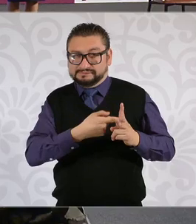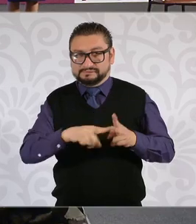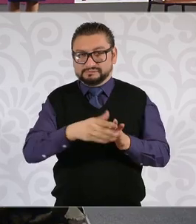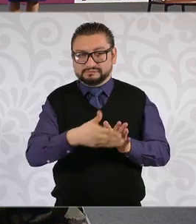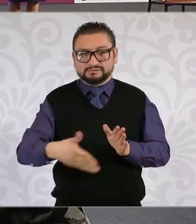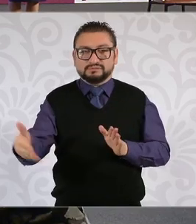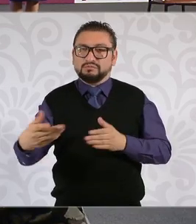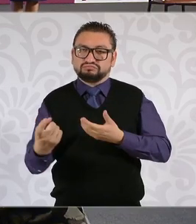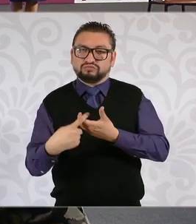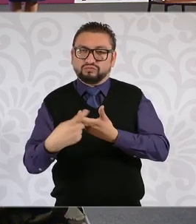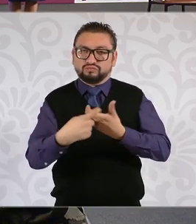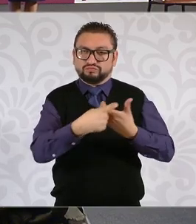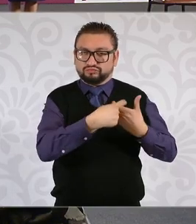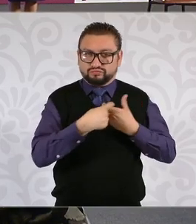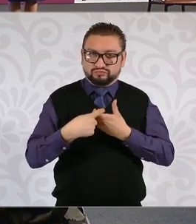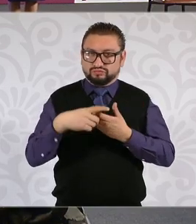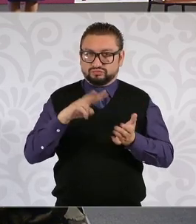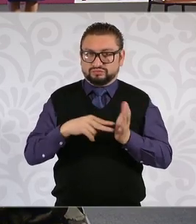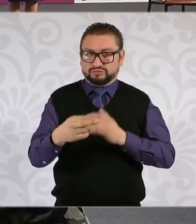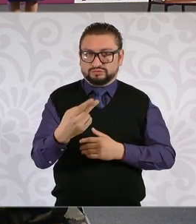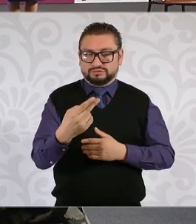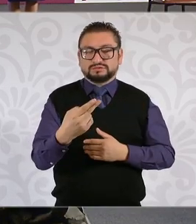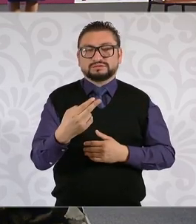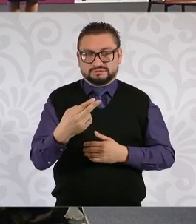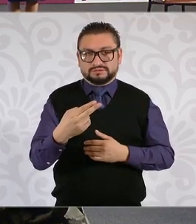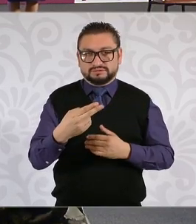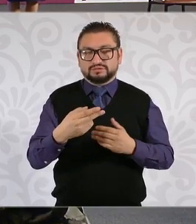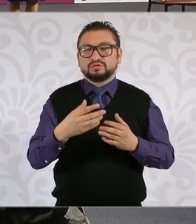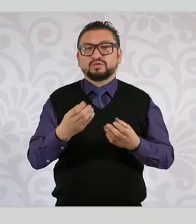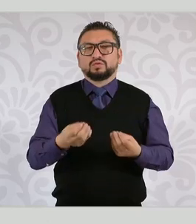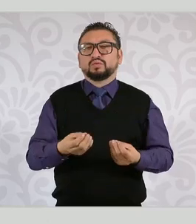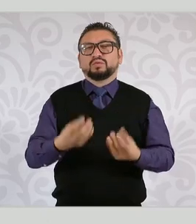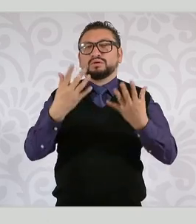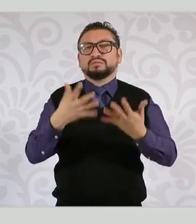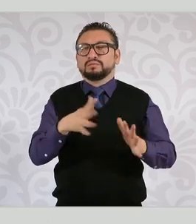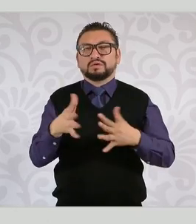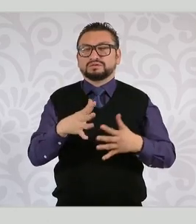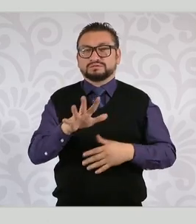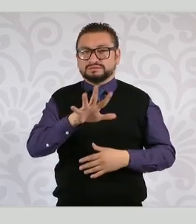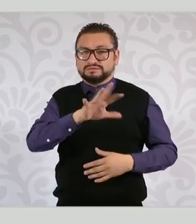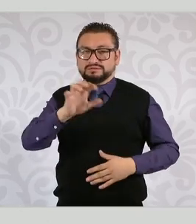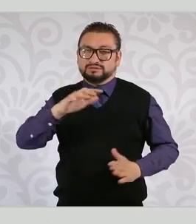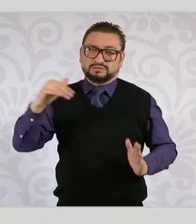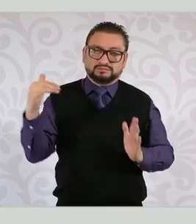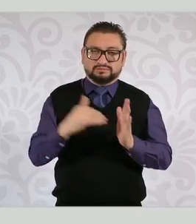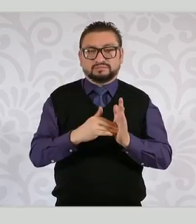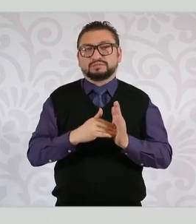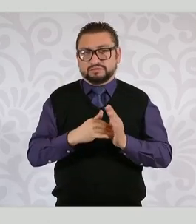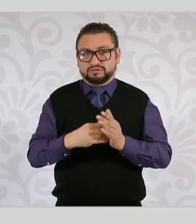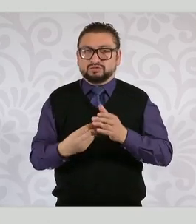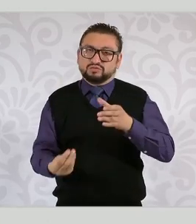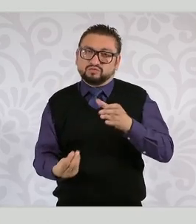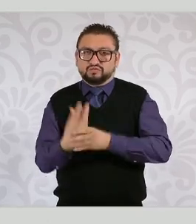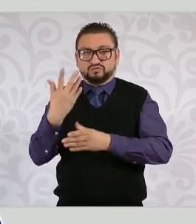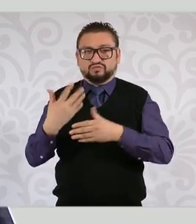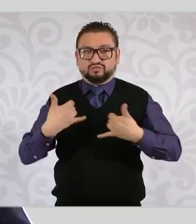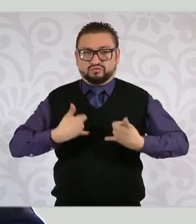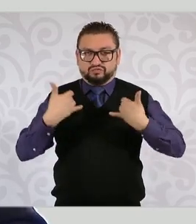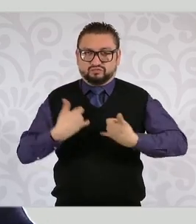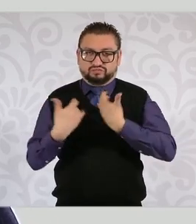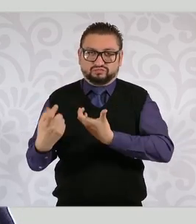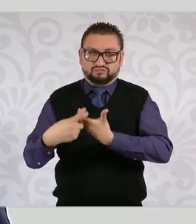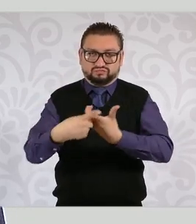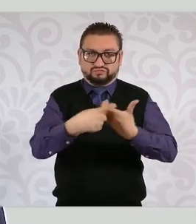incorporación para el año 2025, que se tiene estimada de 500 mil nuevos beneficiarios, nuevas